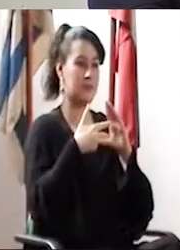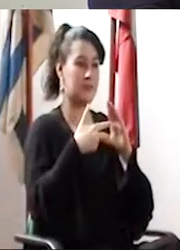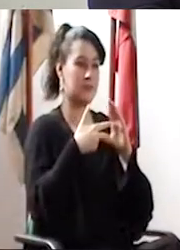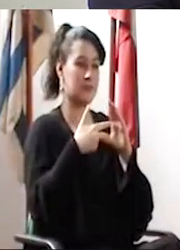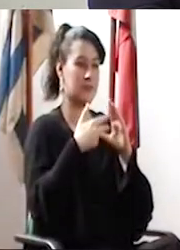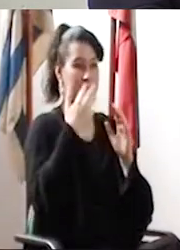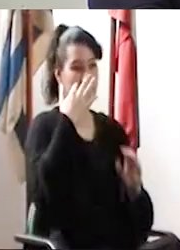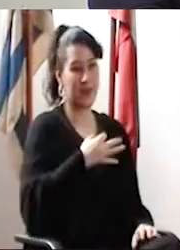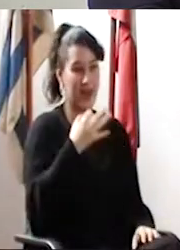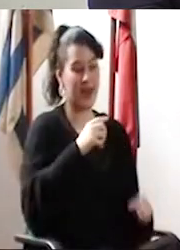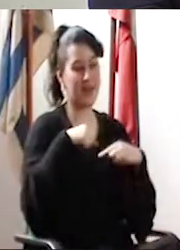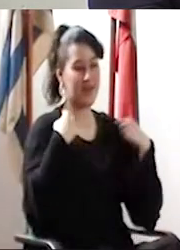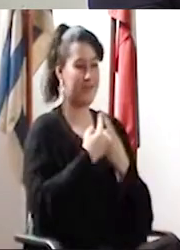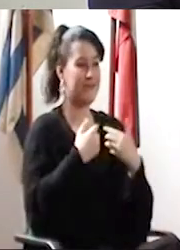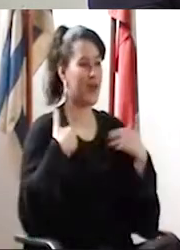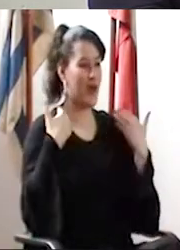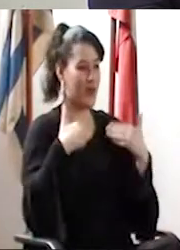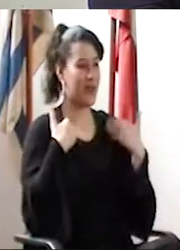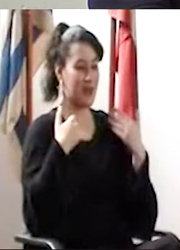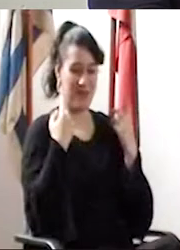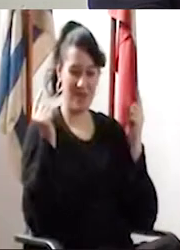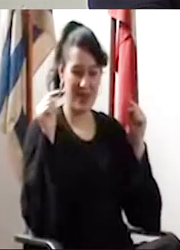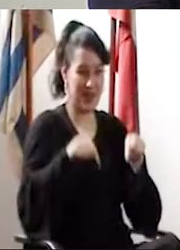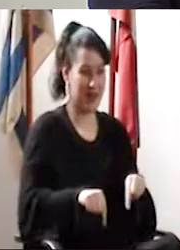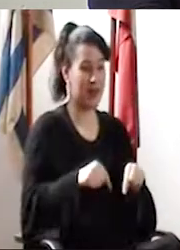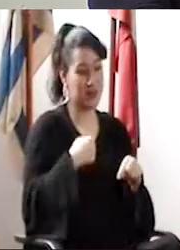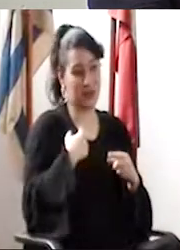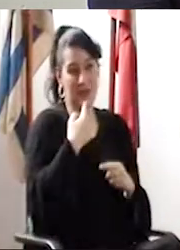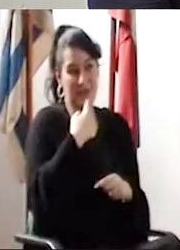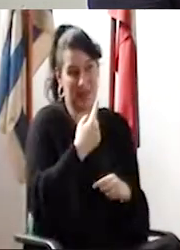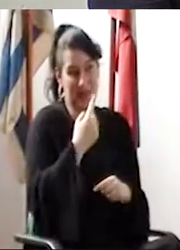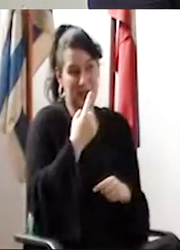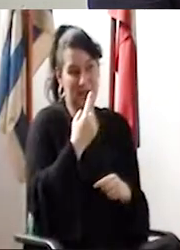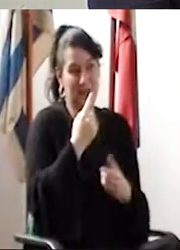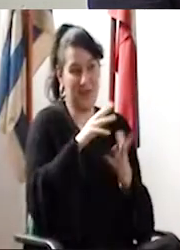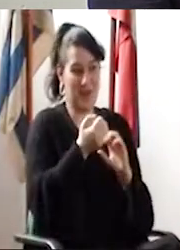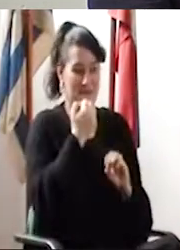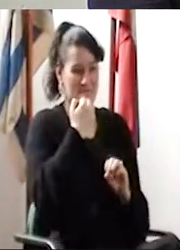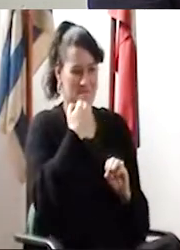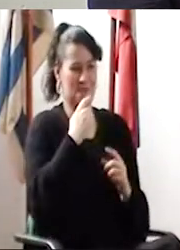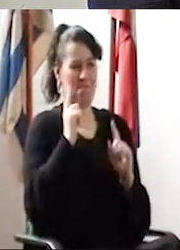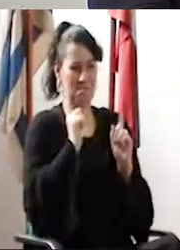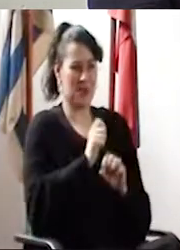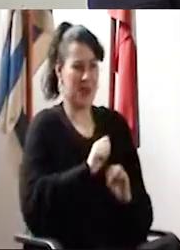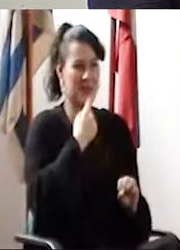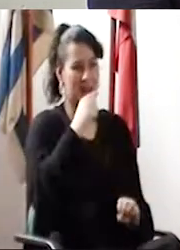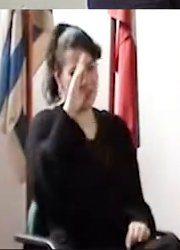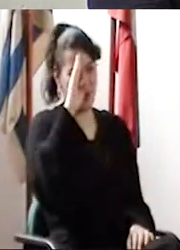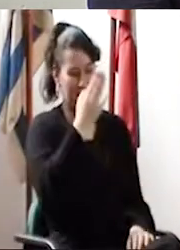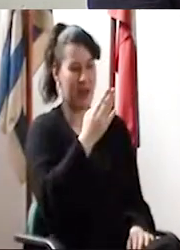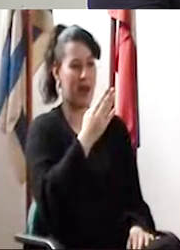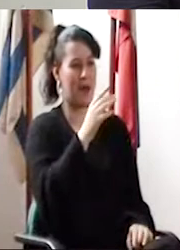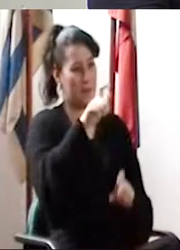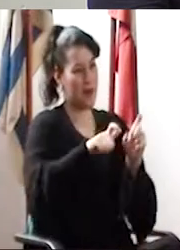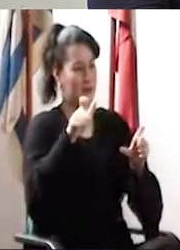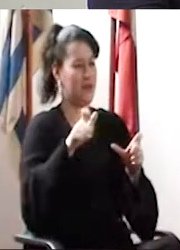presentes. La verdad que es una alegría estar acá. Me tomo esta atribución porque creo que me la merezco. De